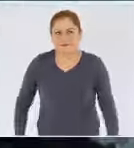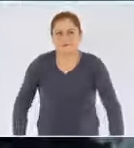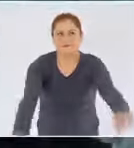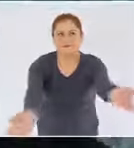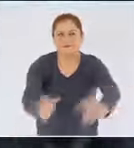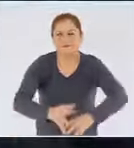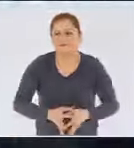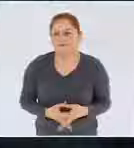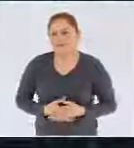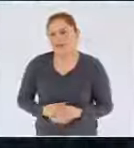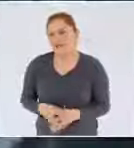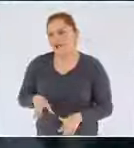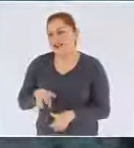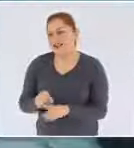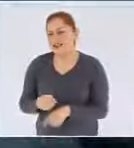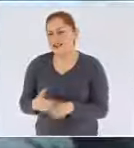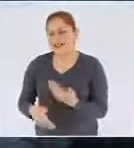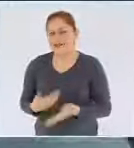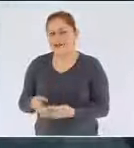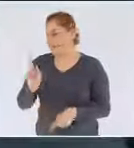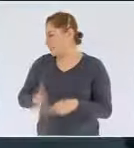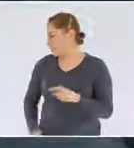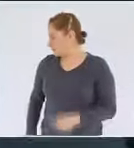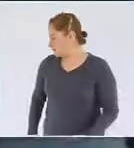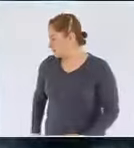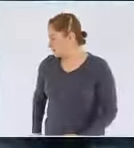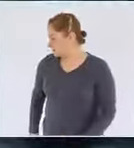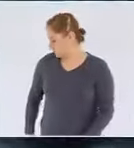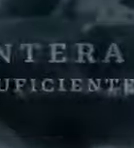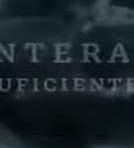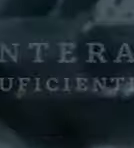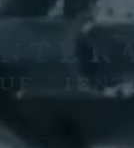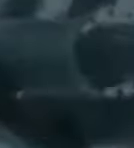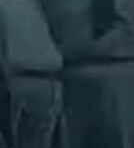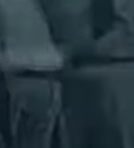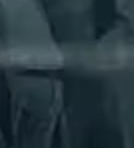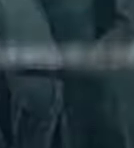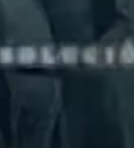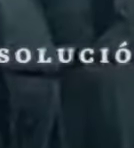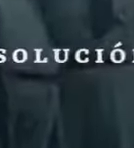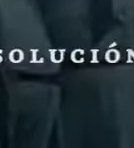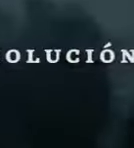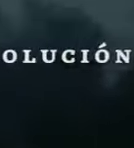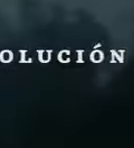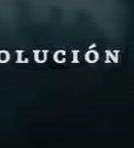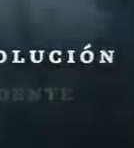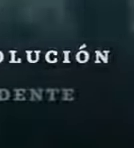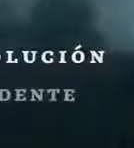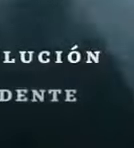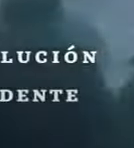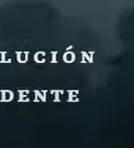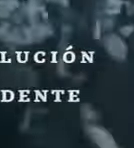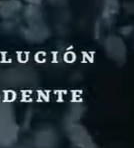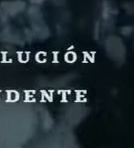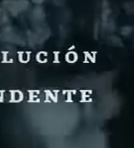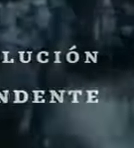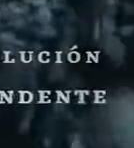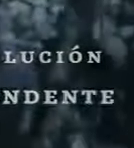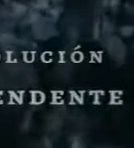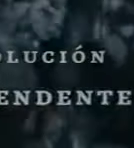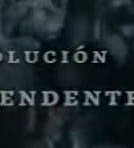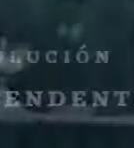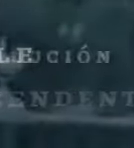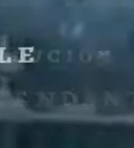Pido a la nación entera un respaldo moral y material suficientes para llevar a cabo una resolución tan justificada, tan